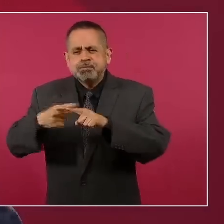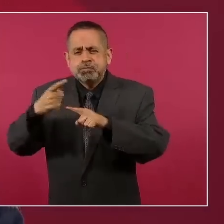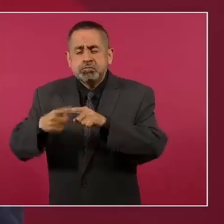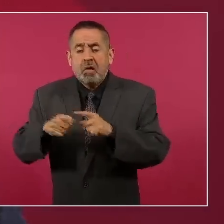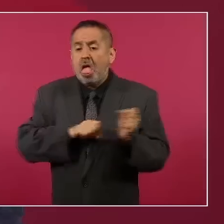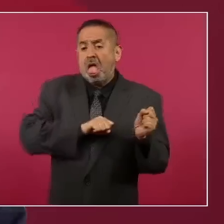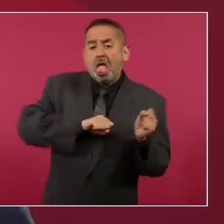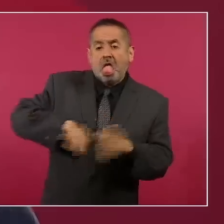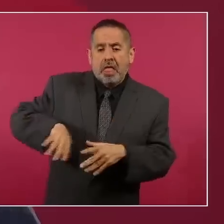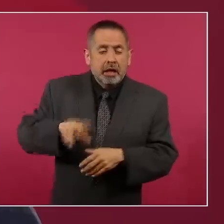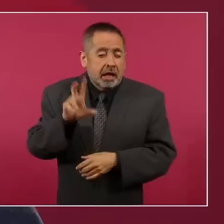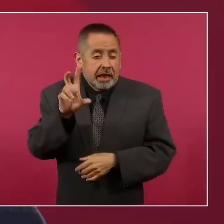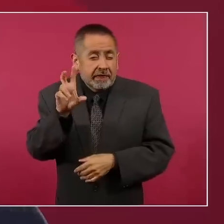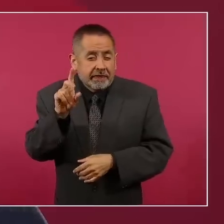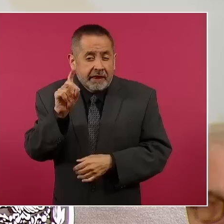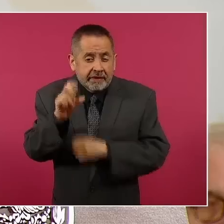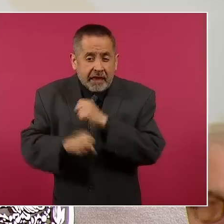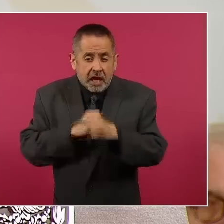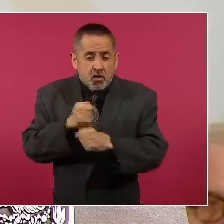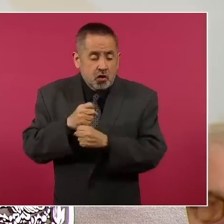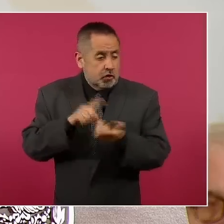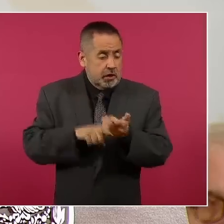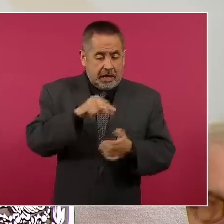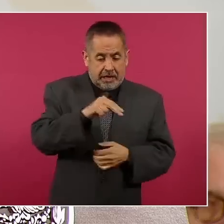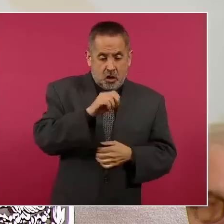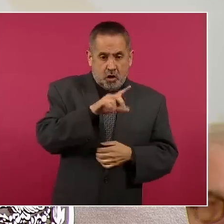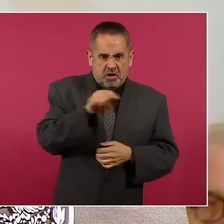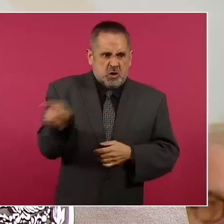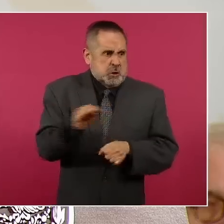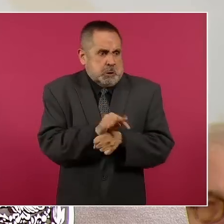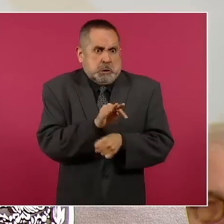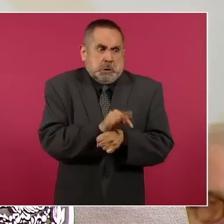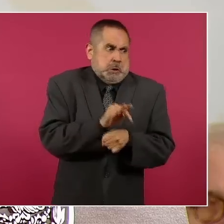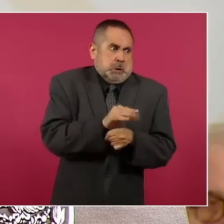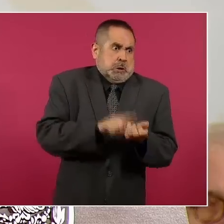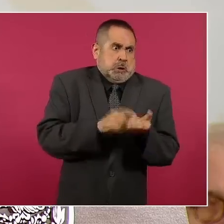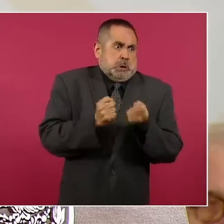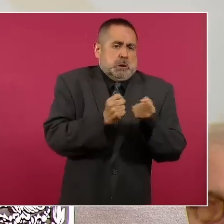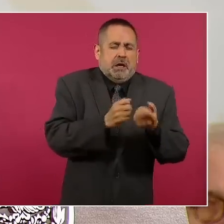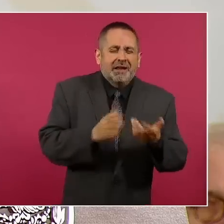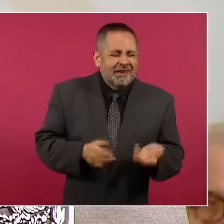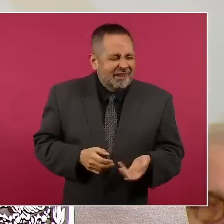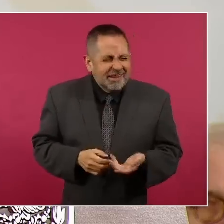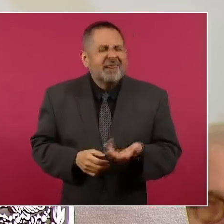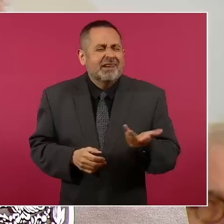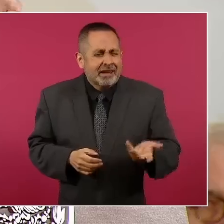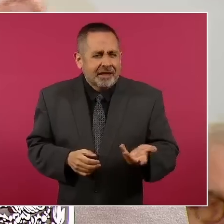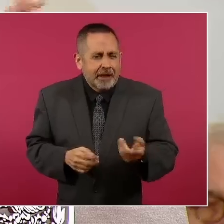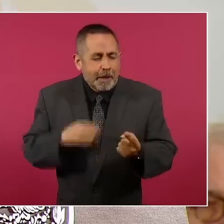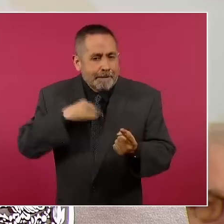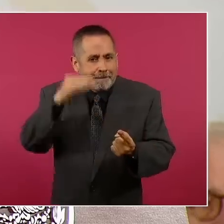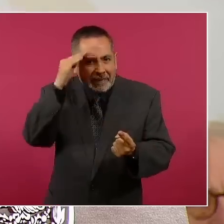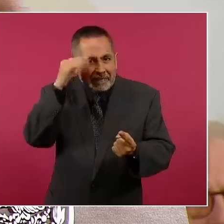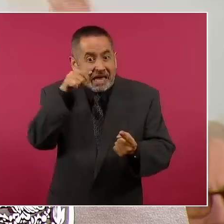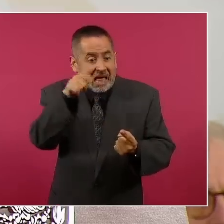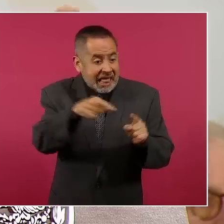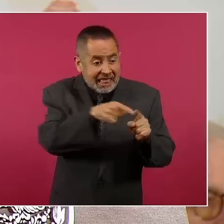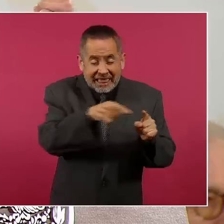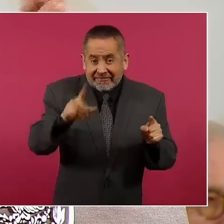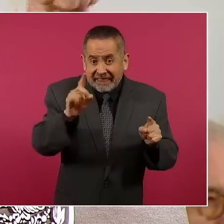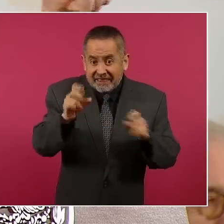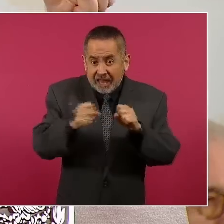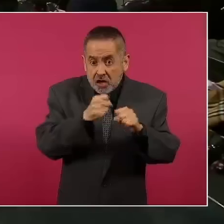demás. Esos 30 años de régimen neoliberal que se defienden con tanta vemencia no se tome en cuenta que fueron los años donde se